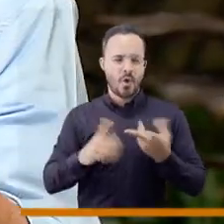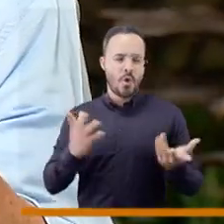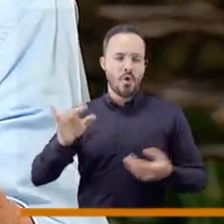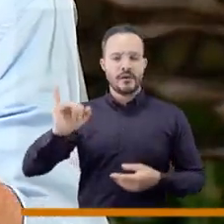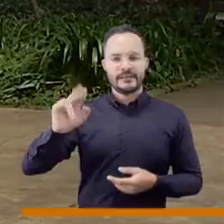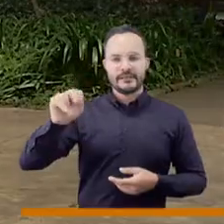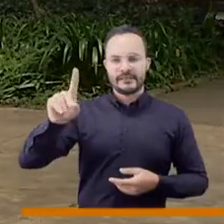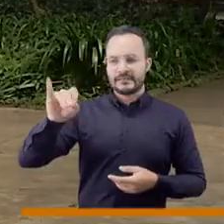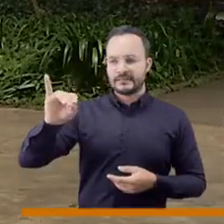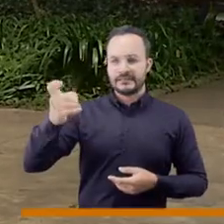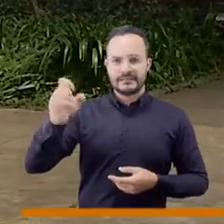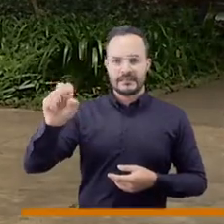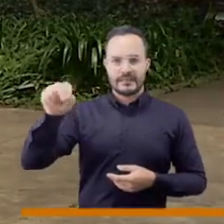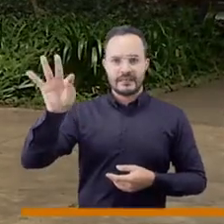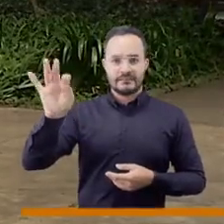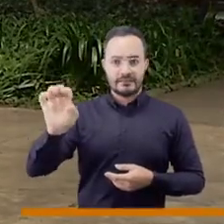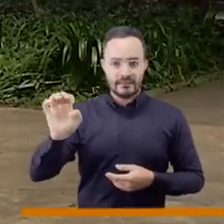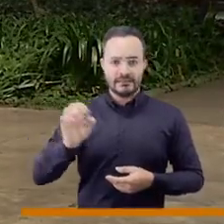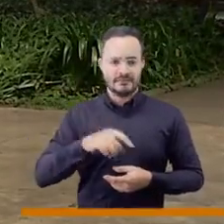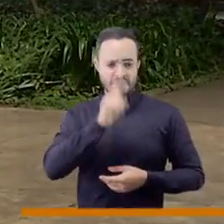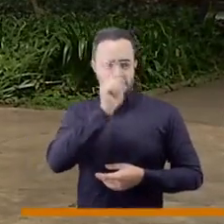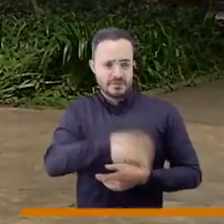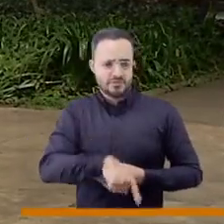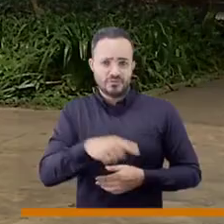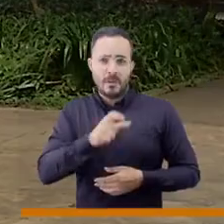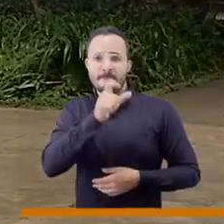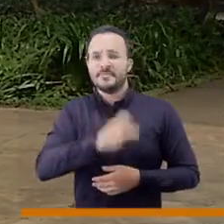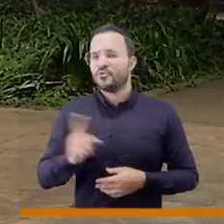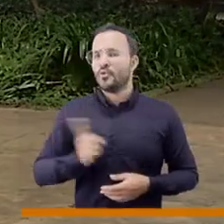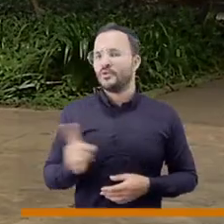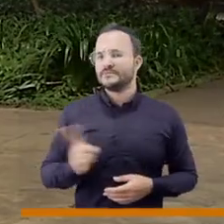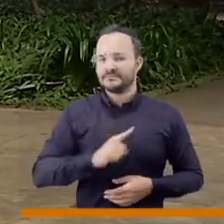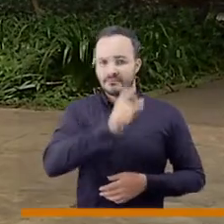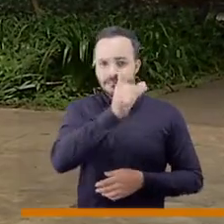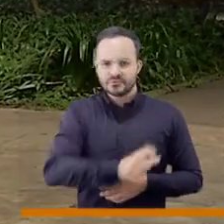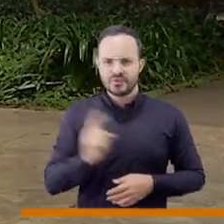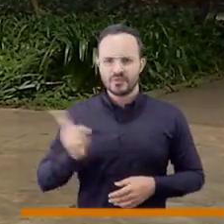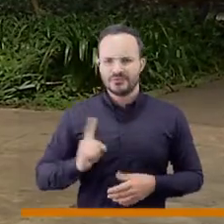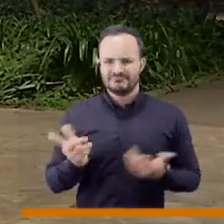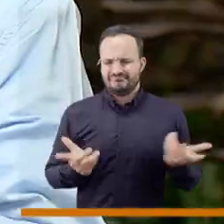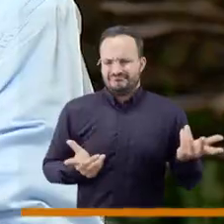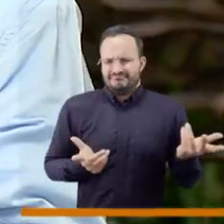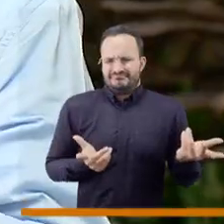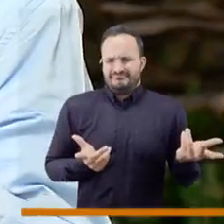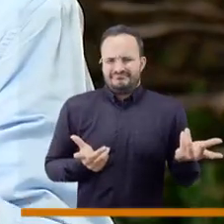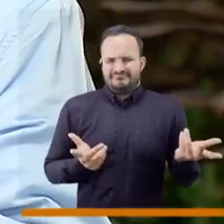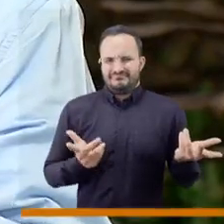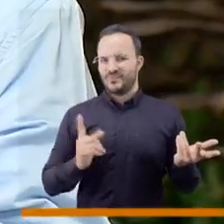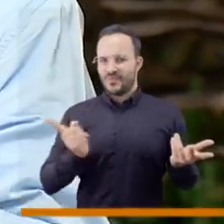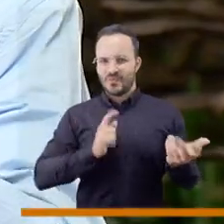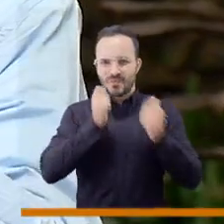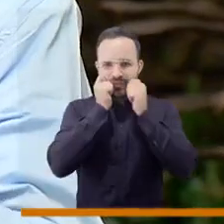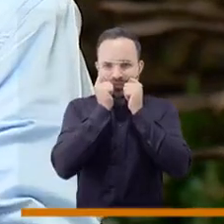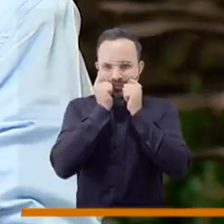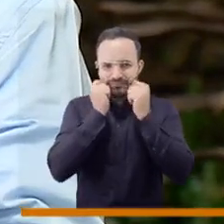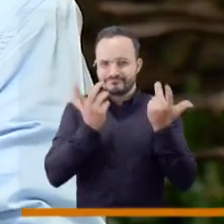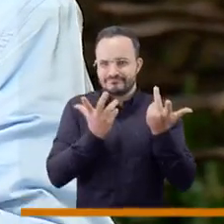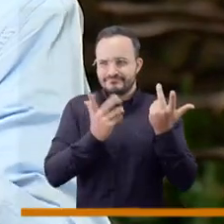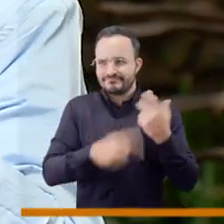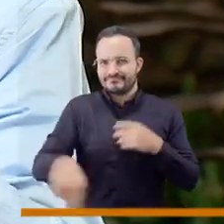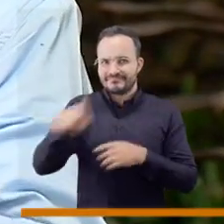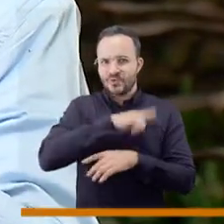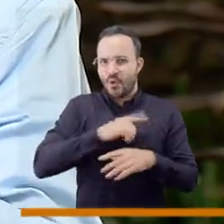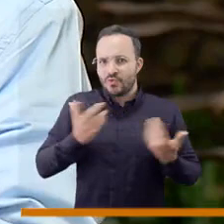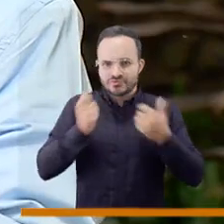indigente significa no persona, no gente, no, nosotros estamos hablando de un ser humano con todas las condiciones de dignidad,